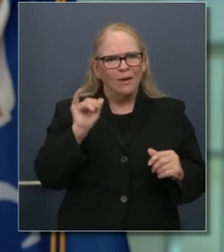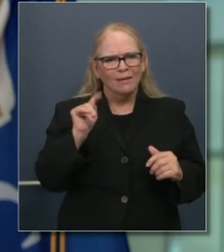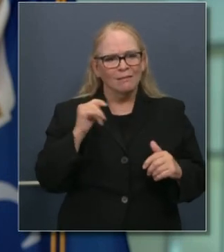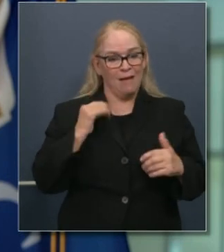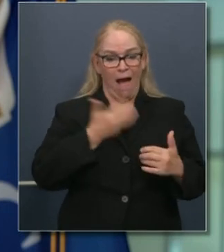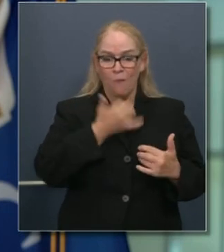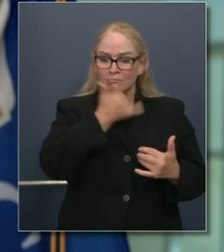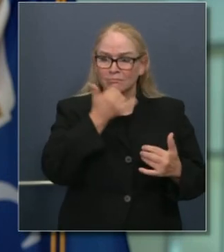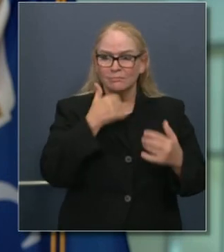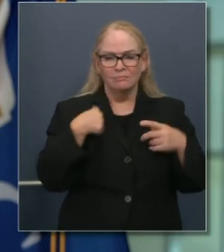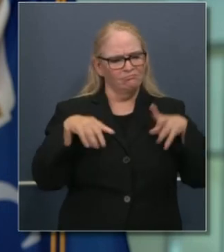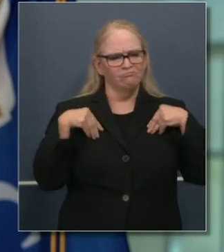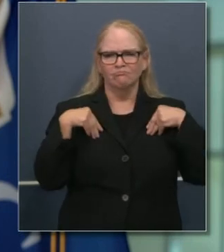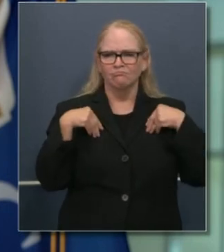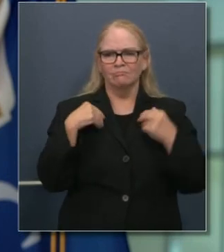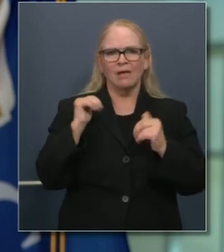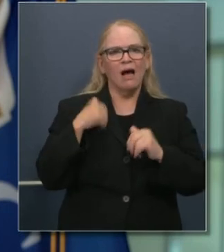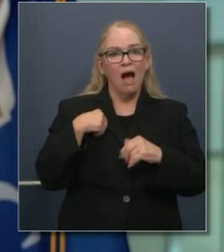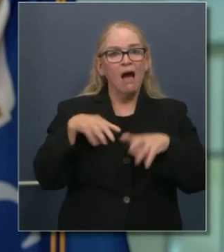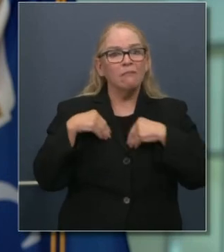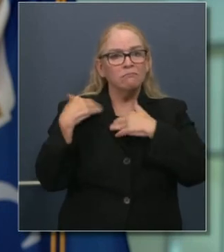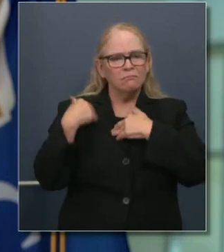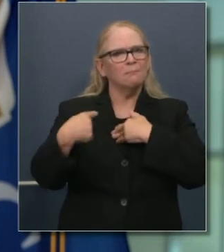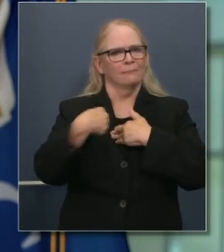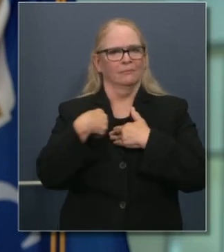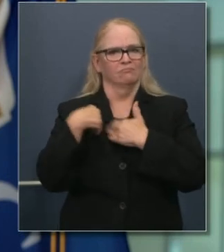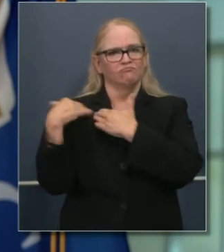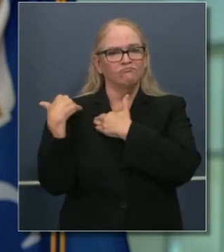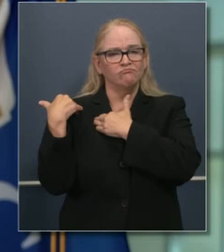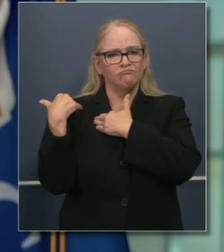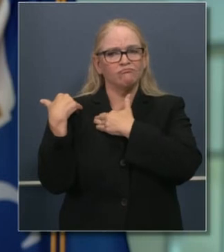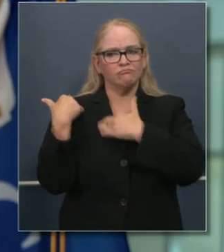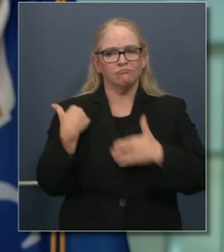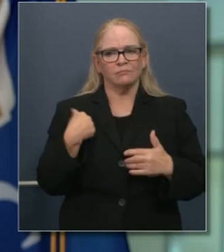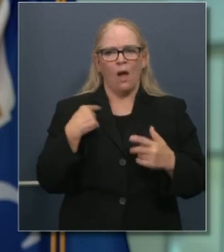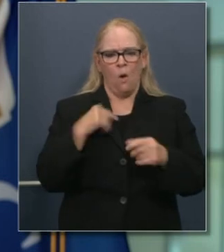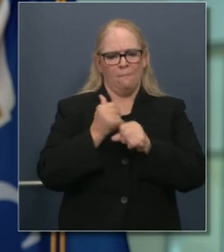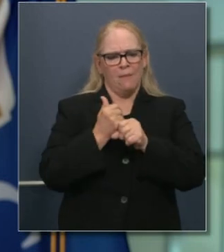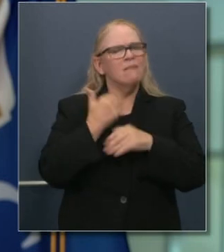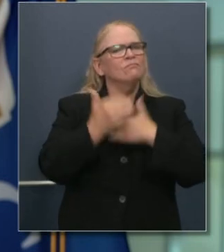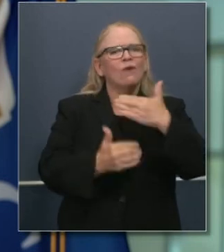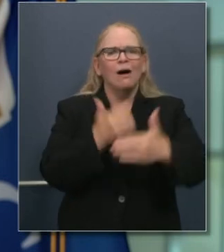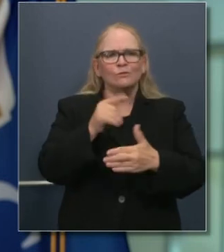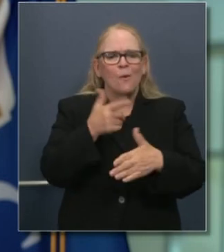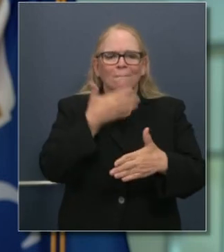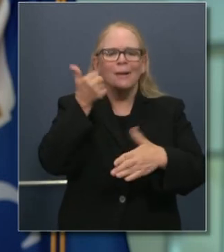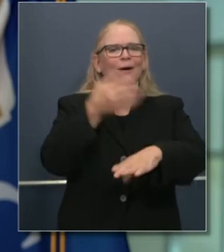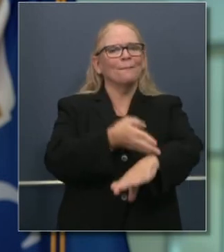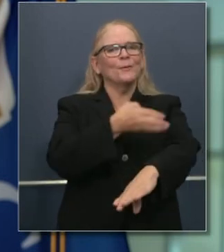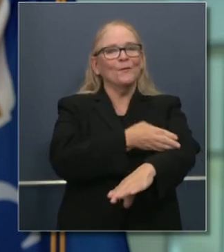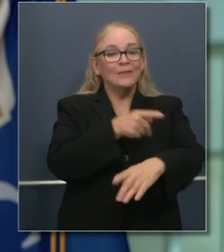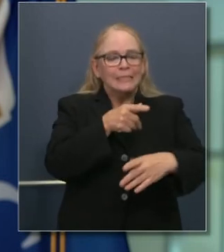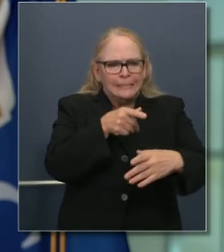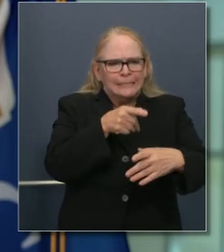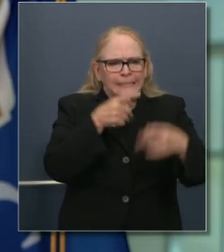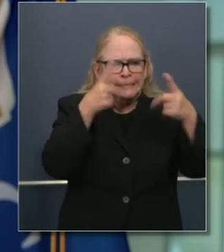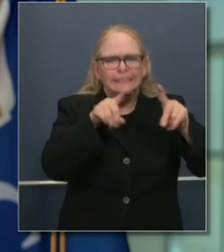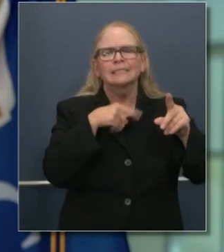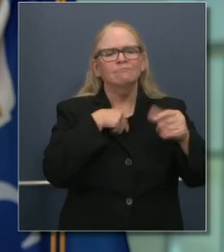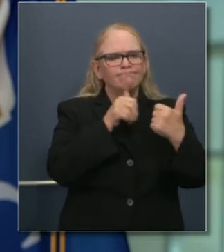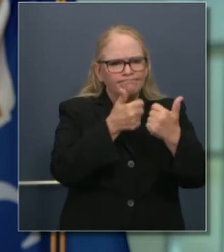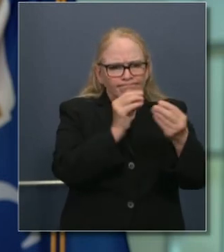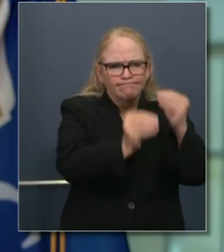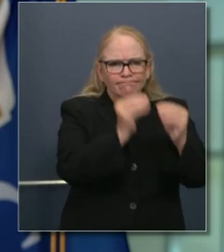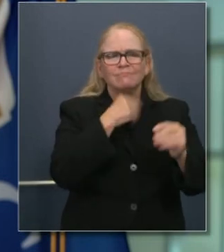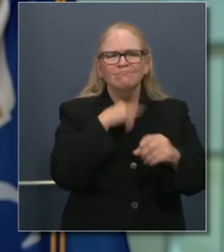papeles para hacer más y hacerlo mejor. Y tratar de mejorar y progresar. Y finalmente les puedo asegurar